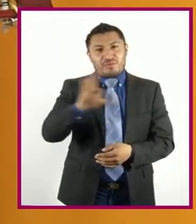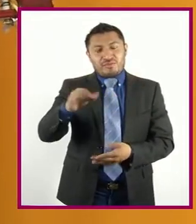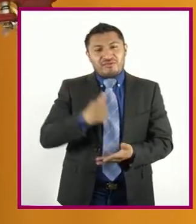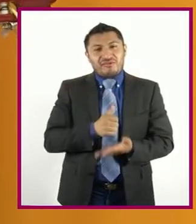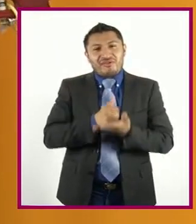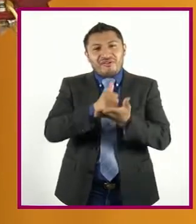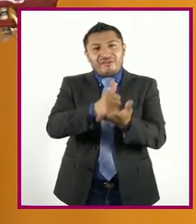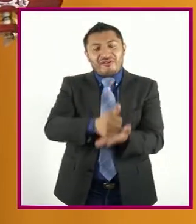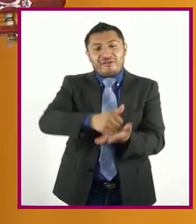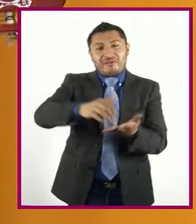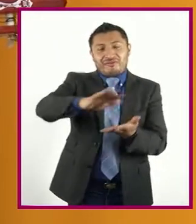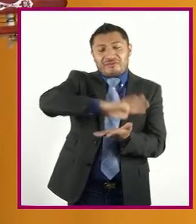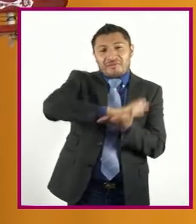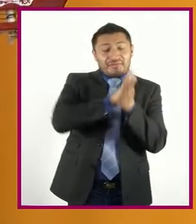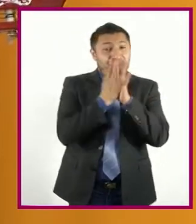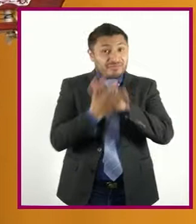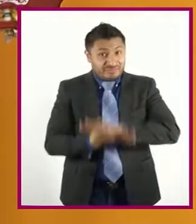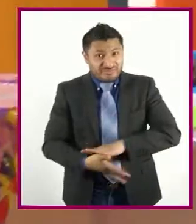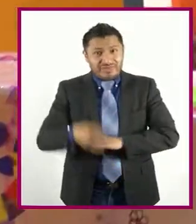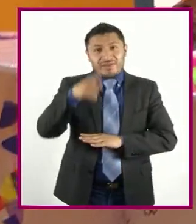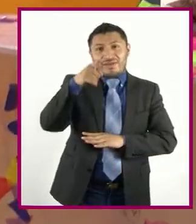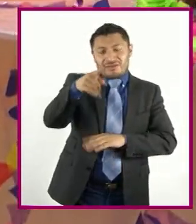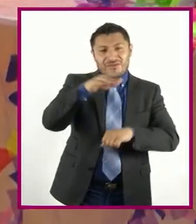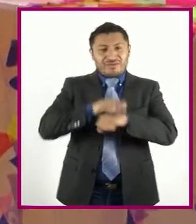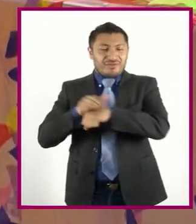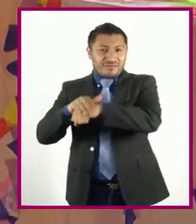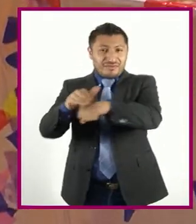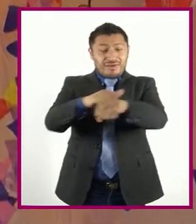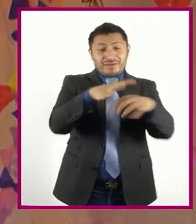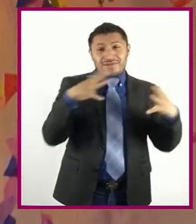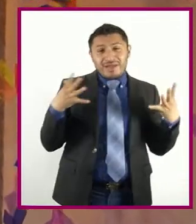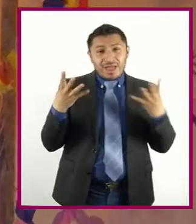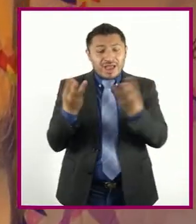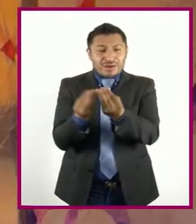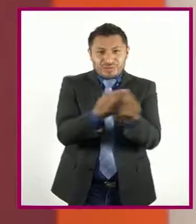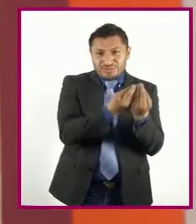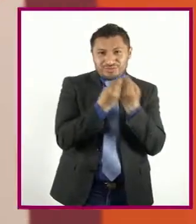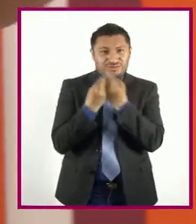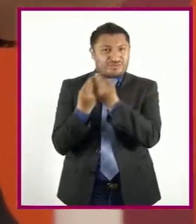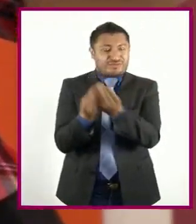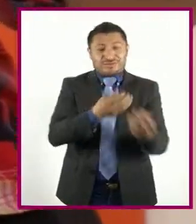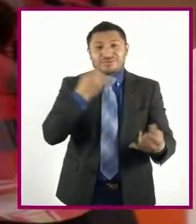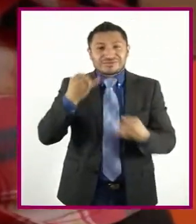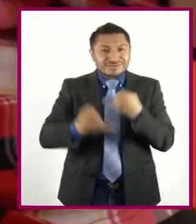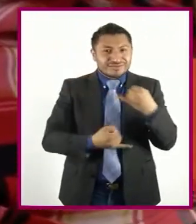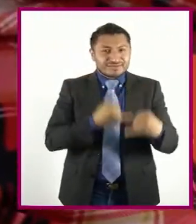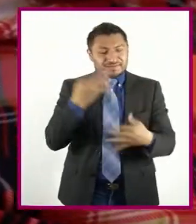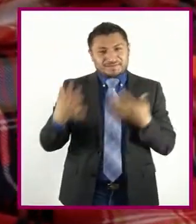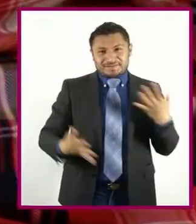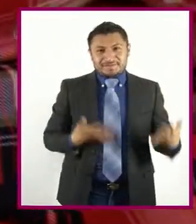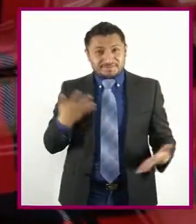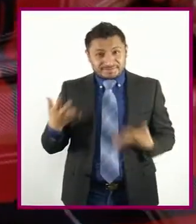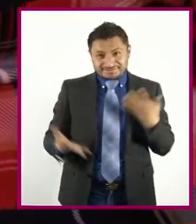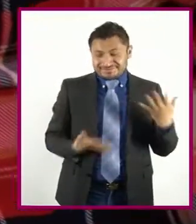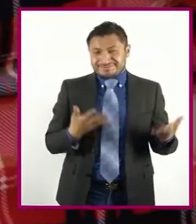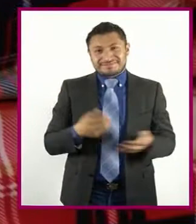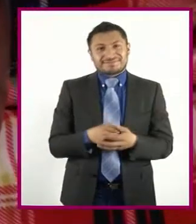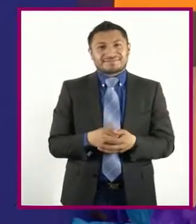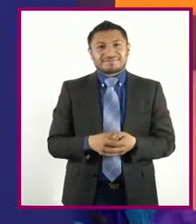ar Con tus amigas Y amigos Te darás